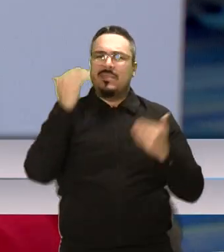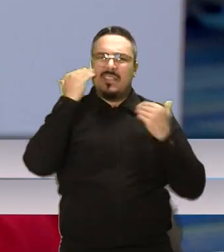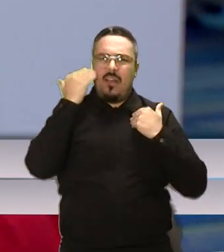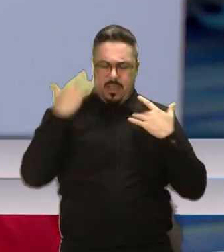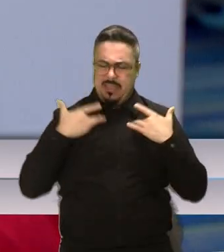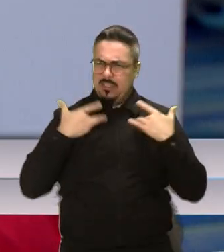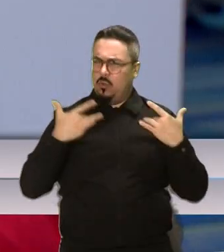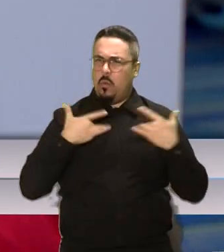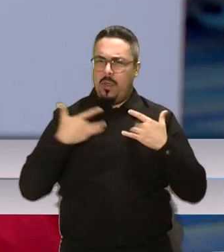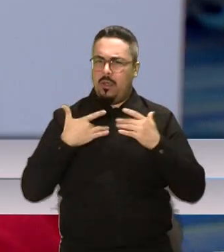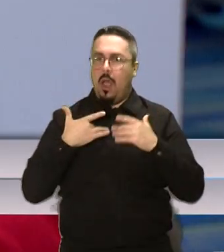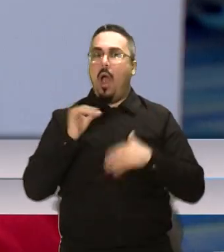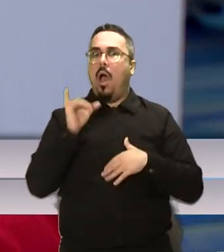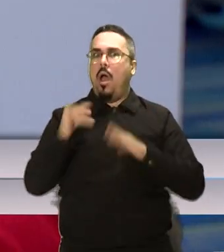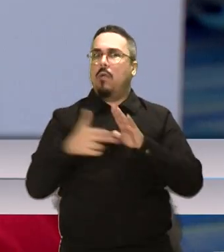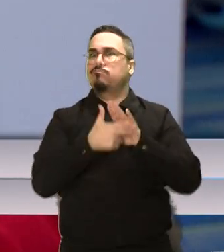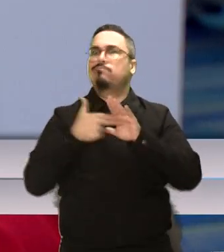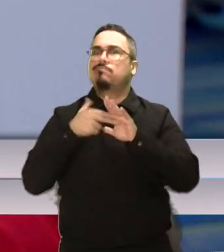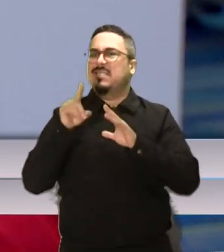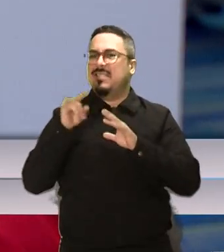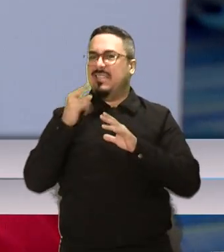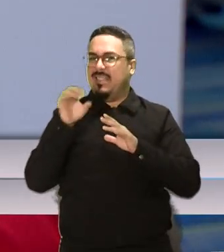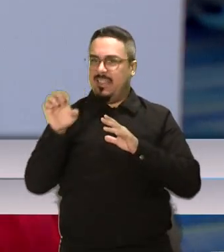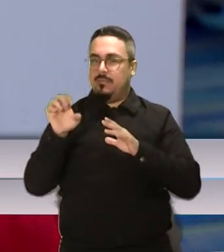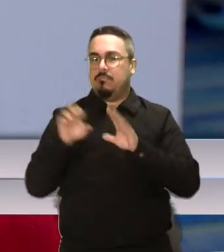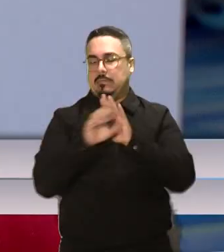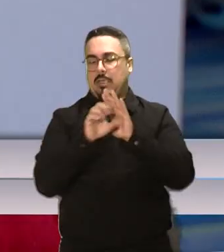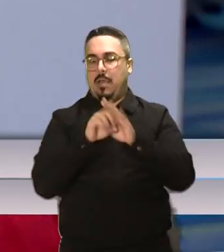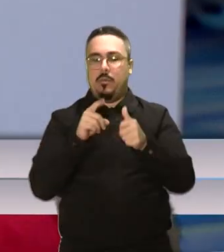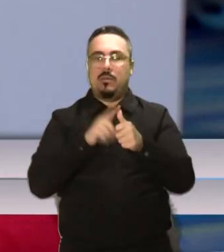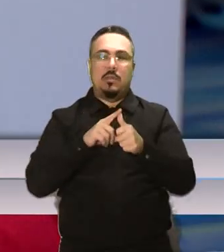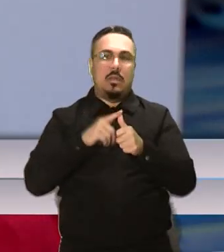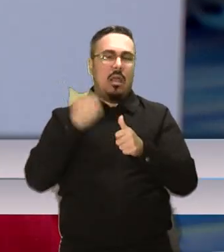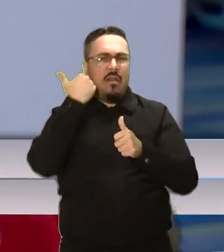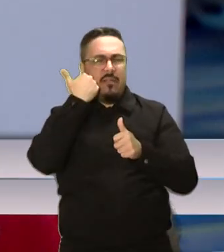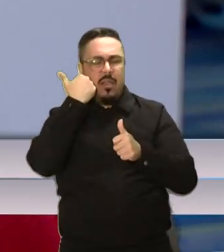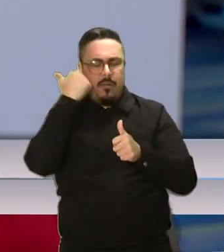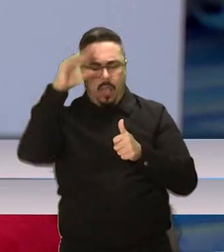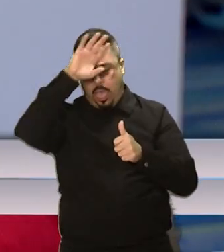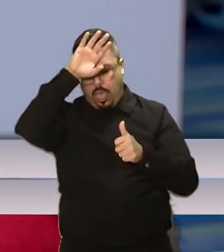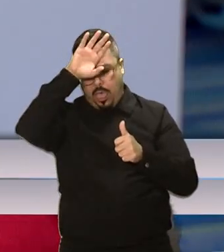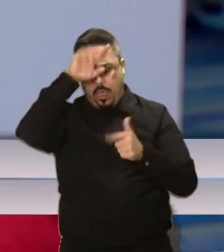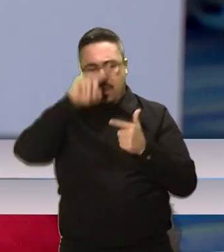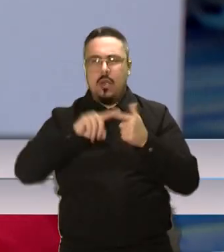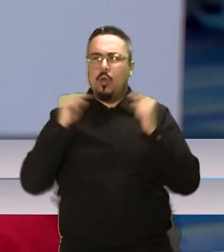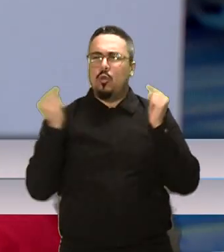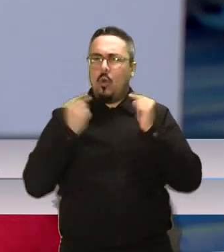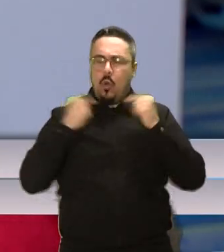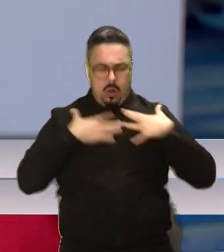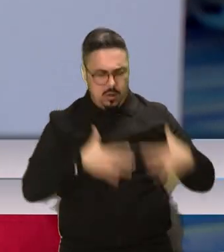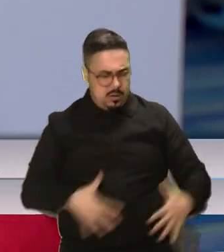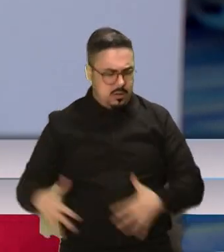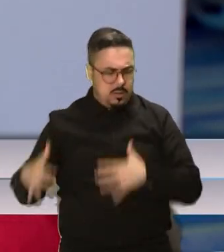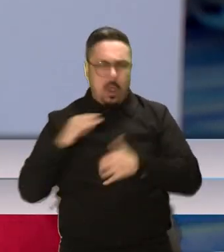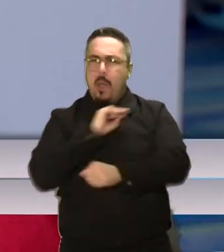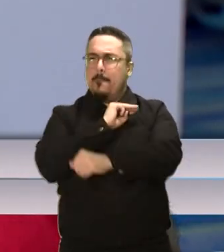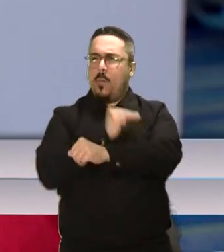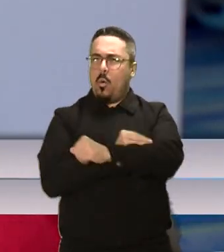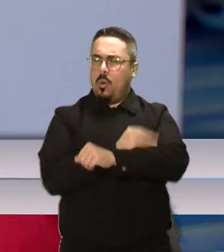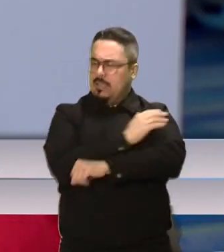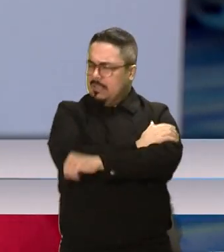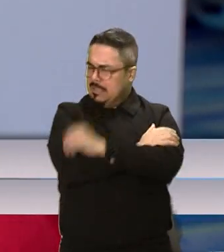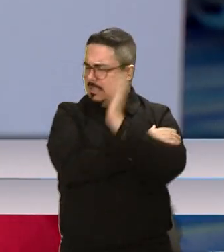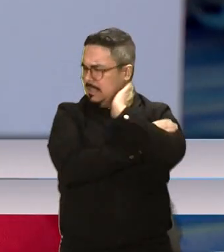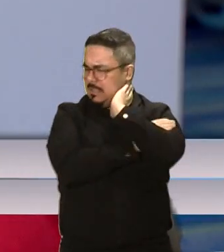Así que es bien importante que si usted está presentando fiebre, dolor generalizado, dolor muscular, esos son síntomas